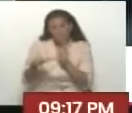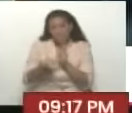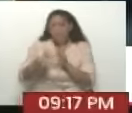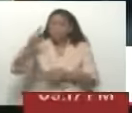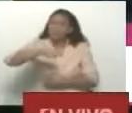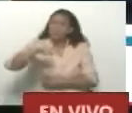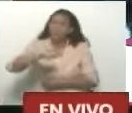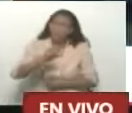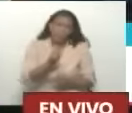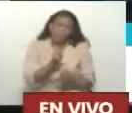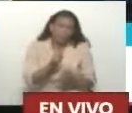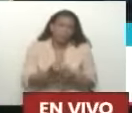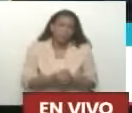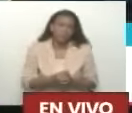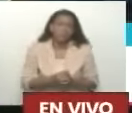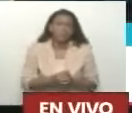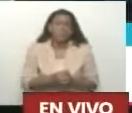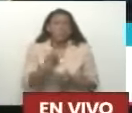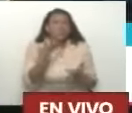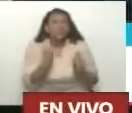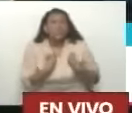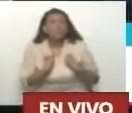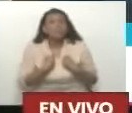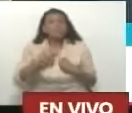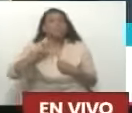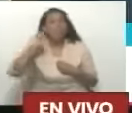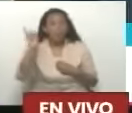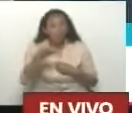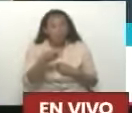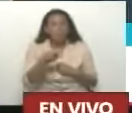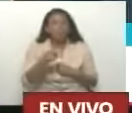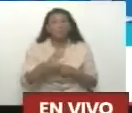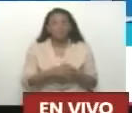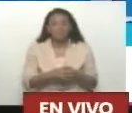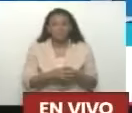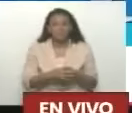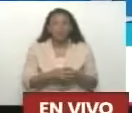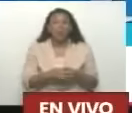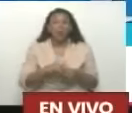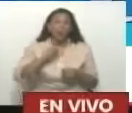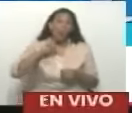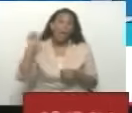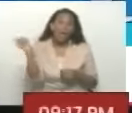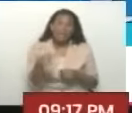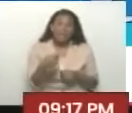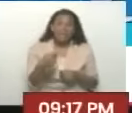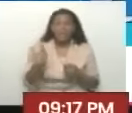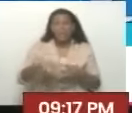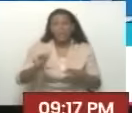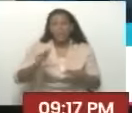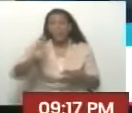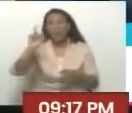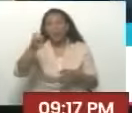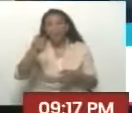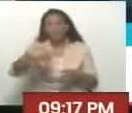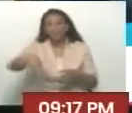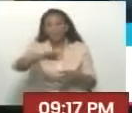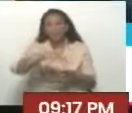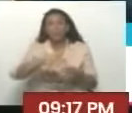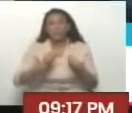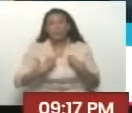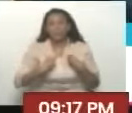necesitan. Ariadne, ¿y dónde eres tú? De Guarenas. ¿De Guarena? Nací en Guatírez, pero toda mi vida he vivido en Guarena. ¿Y